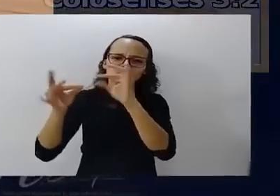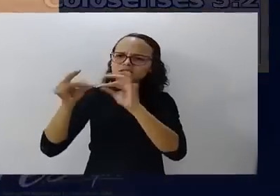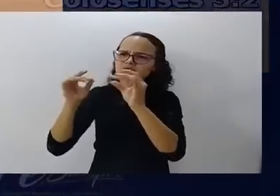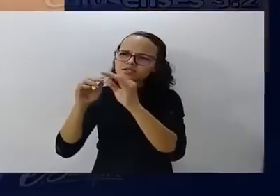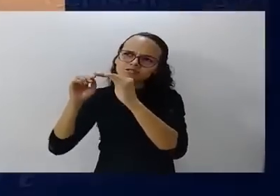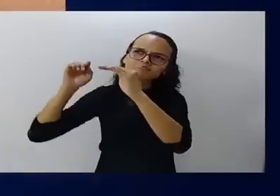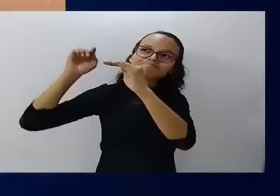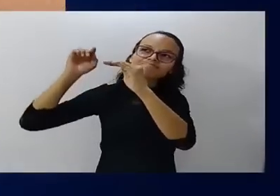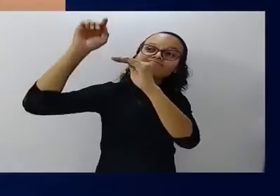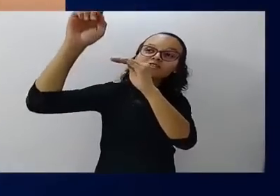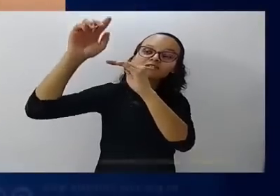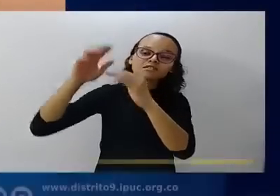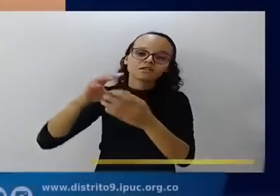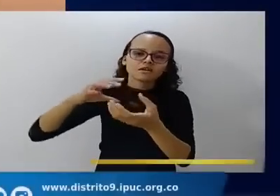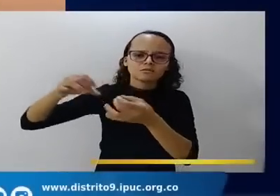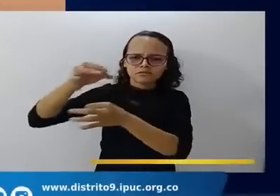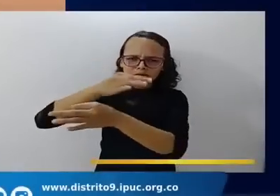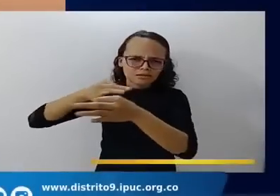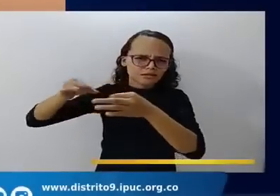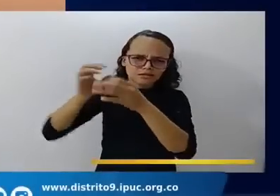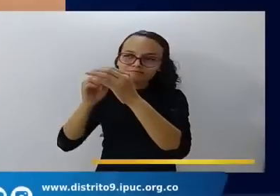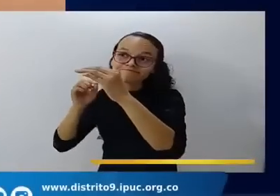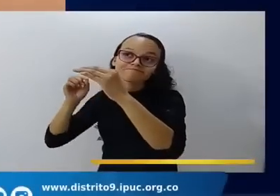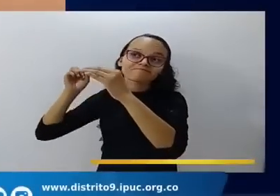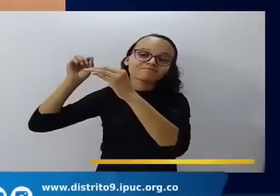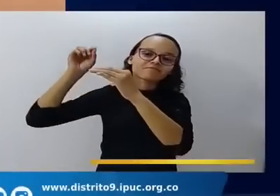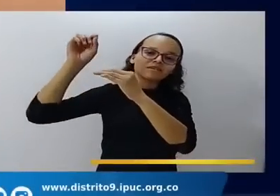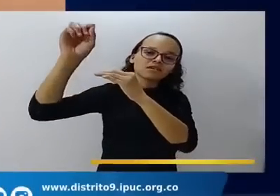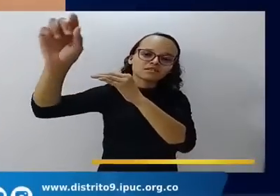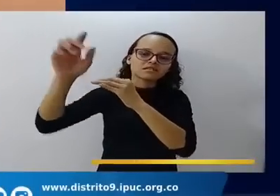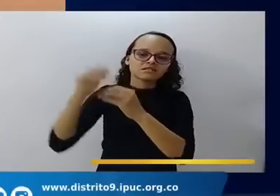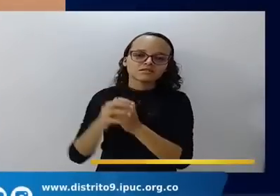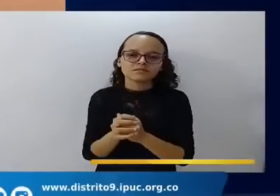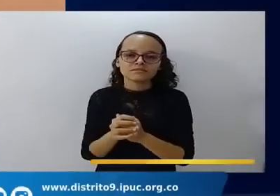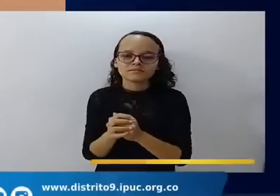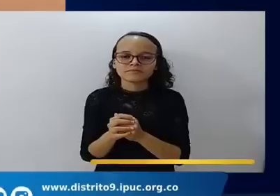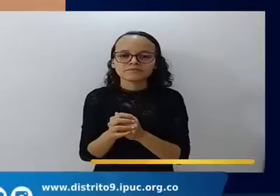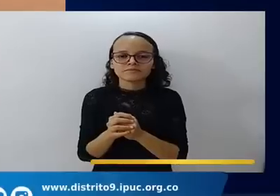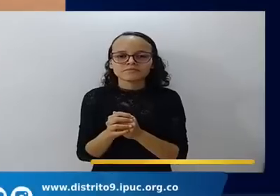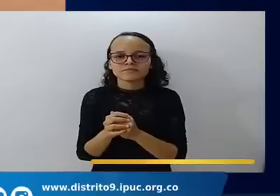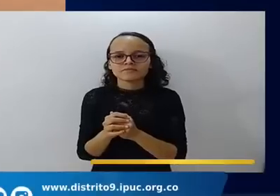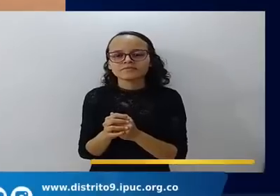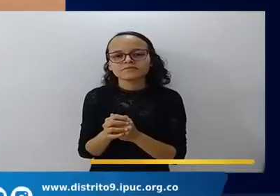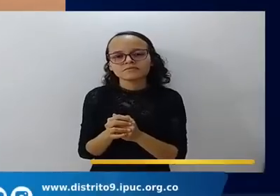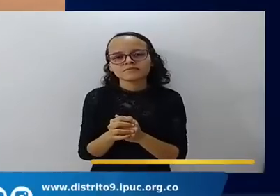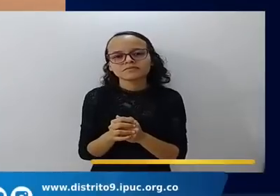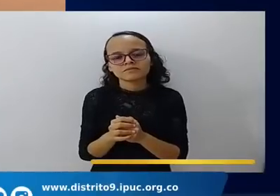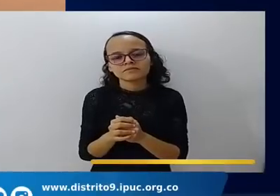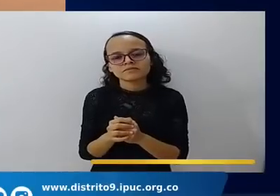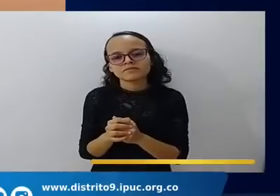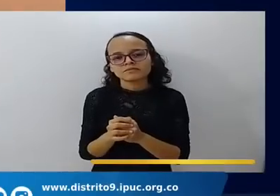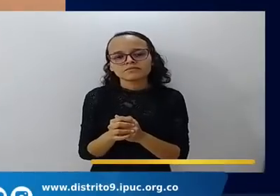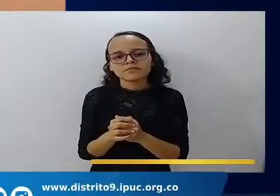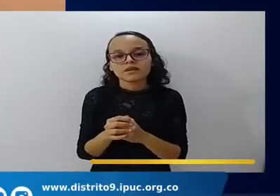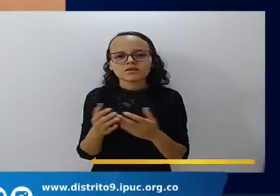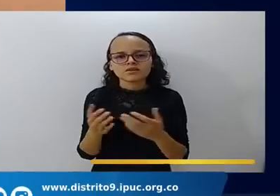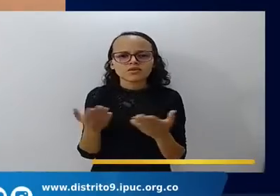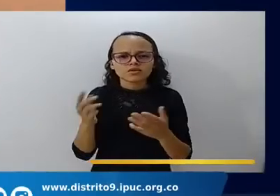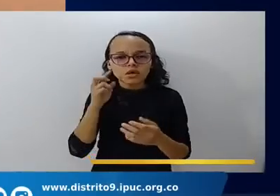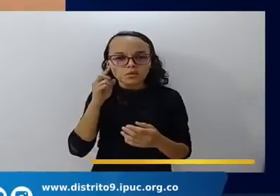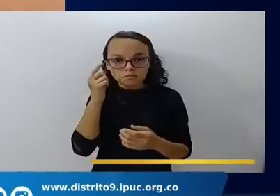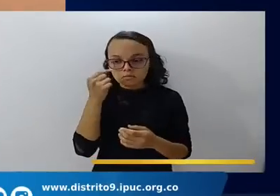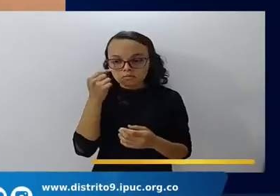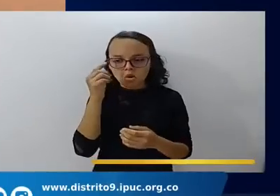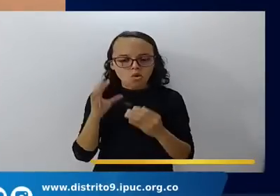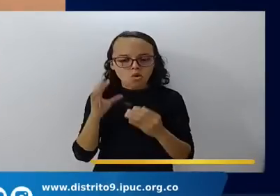de las constelaciones y de las pléyades, de las galaxias. Más allá, a donde el ojo humano